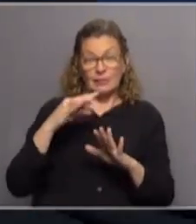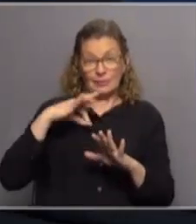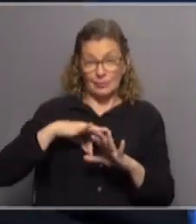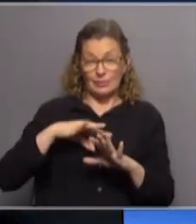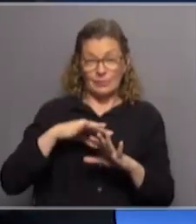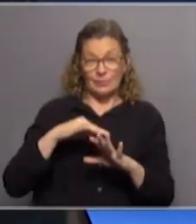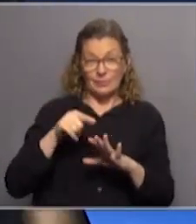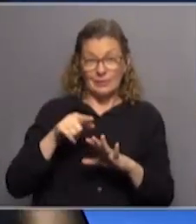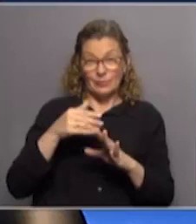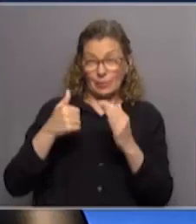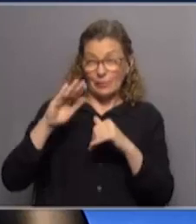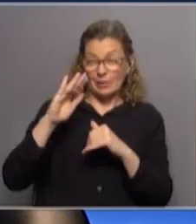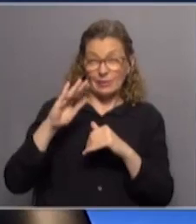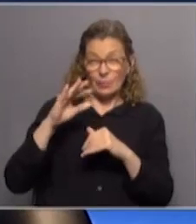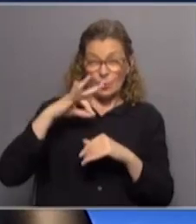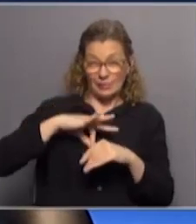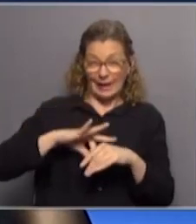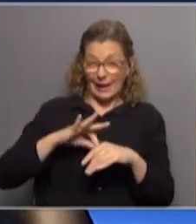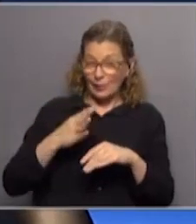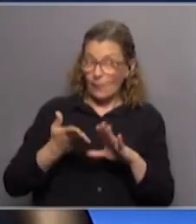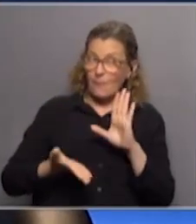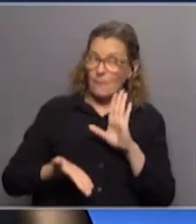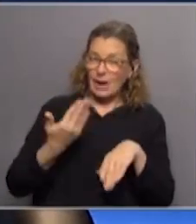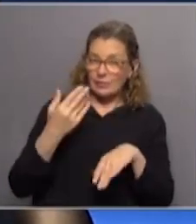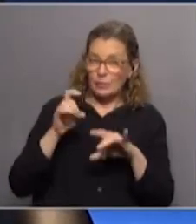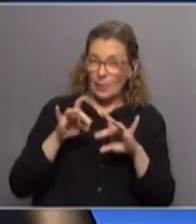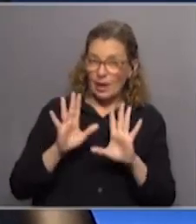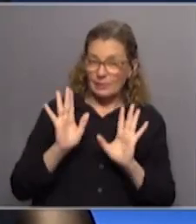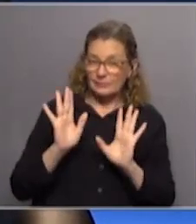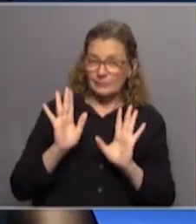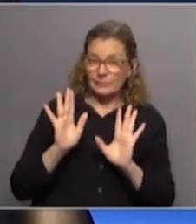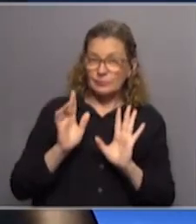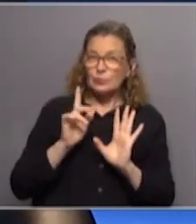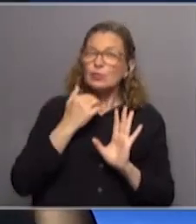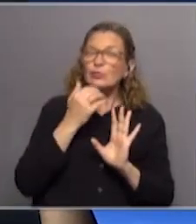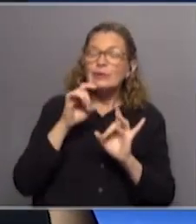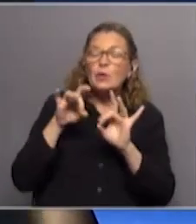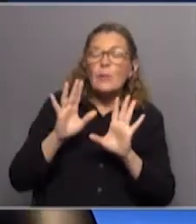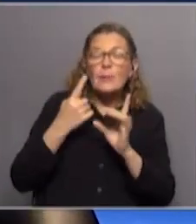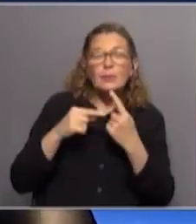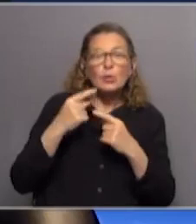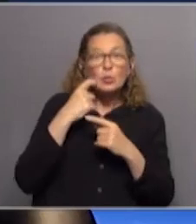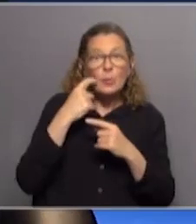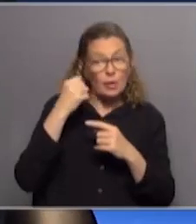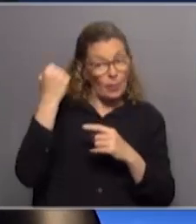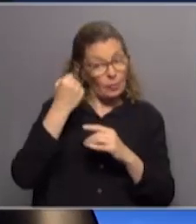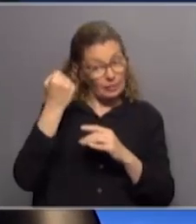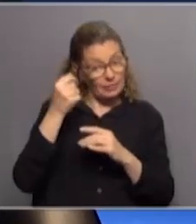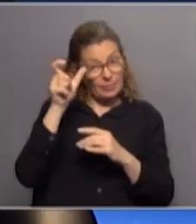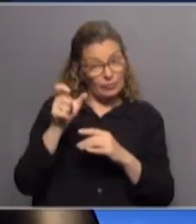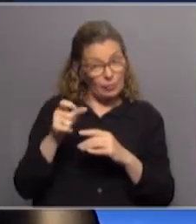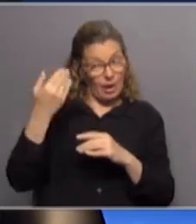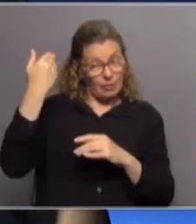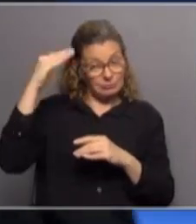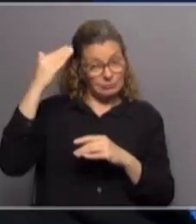mil pesos puede ser a ese nivel un salario normal sí no sé si es normal pero hay un número importante de